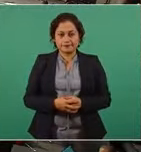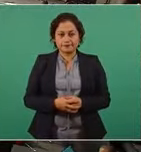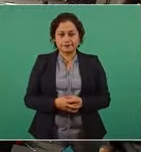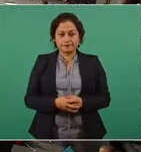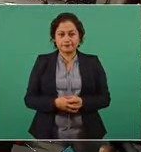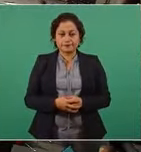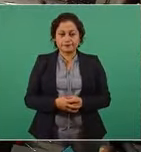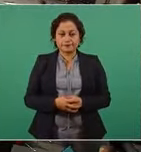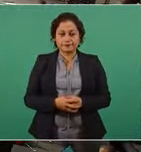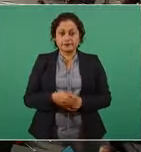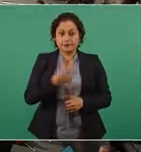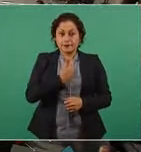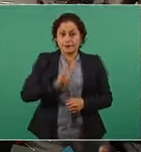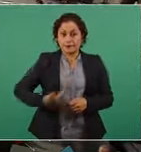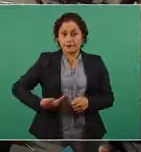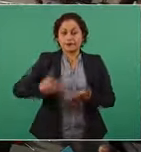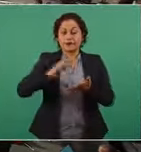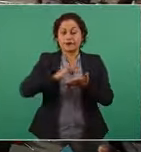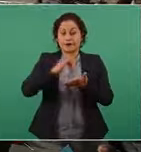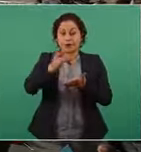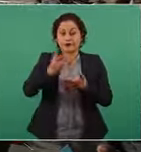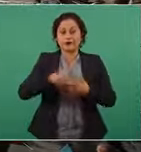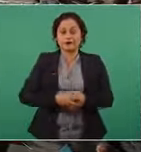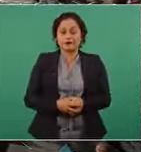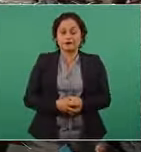Gracias, presidente. Quedamos en Carlos.